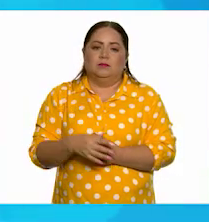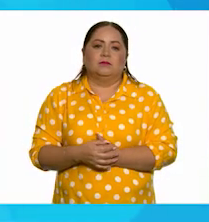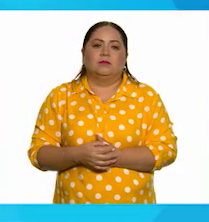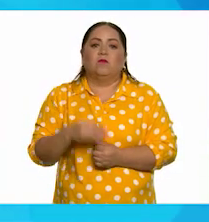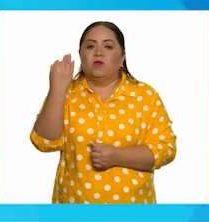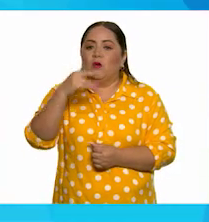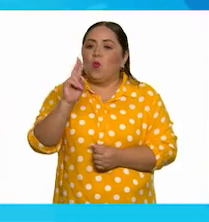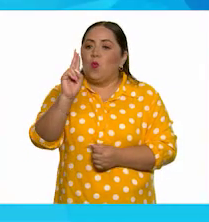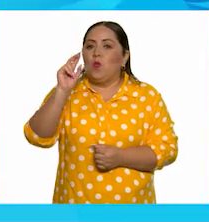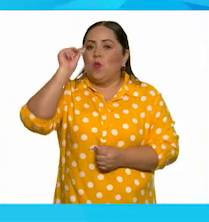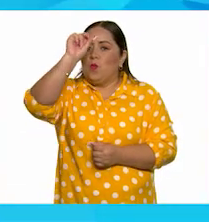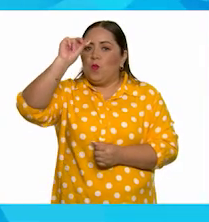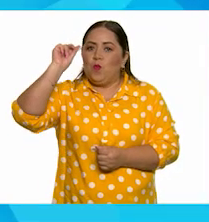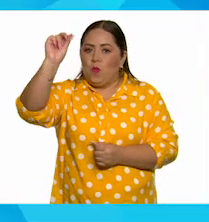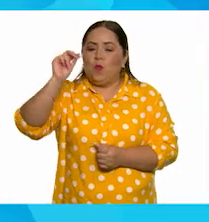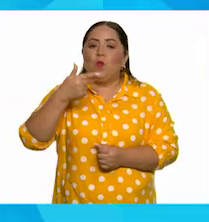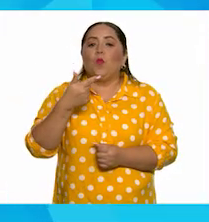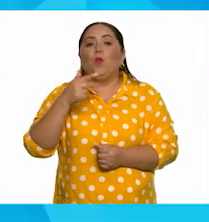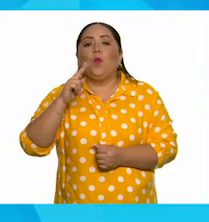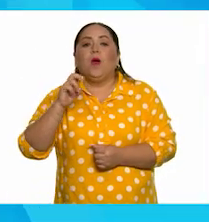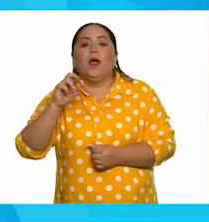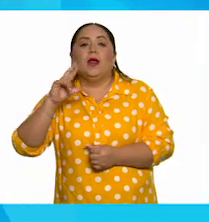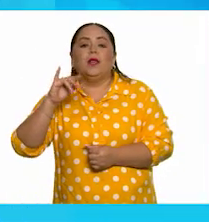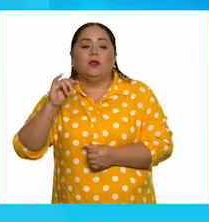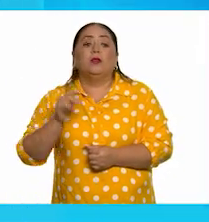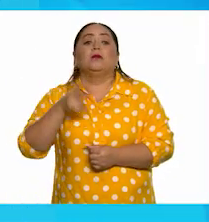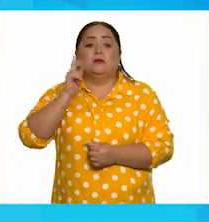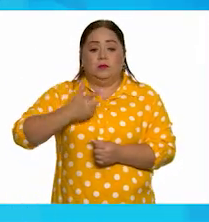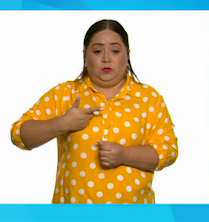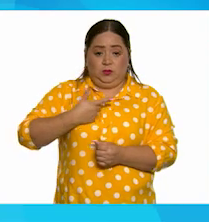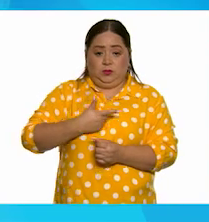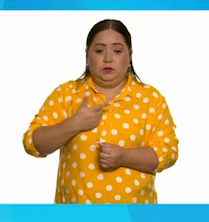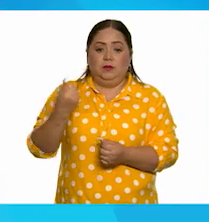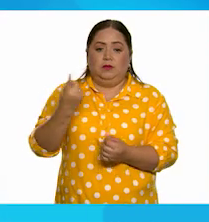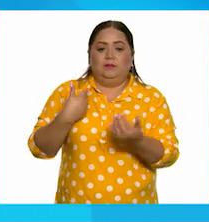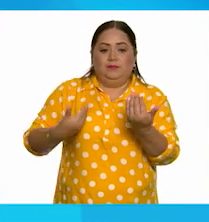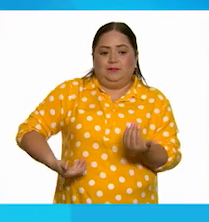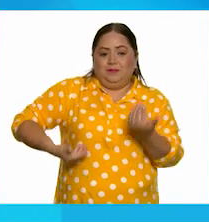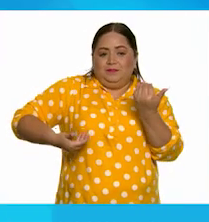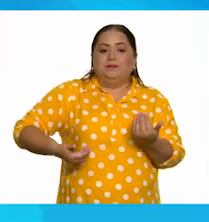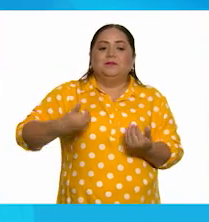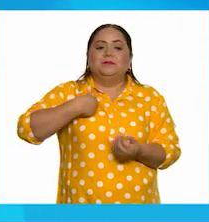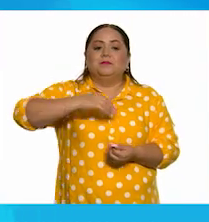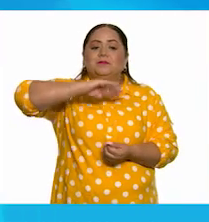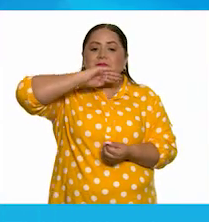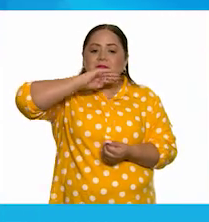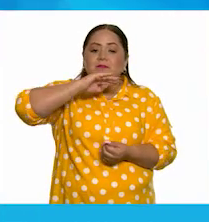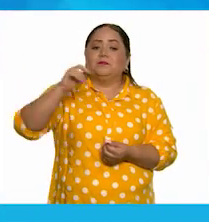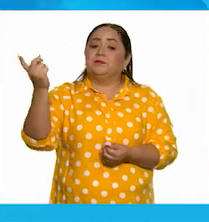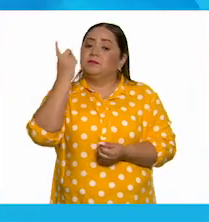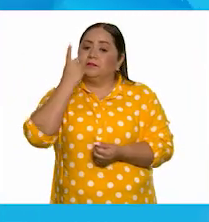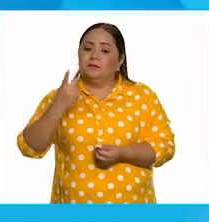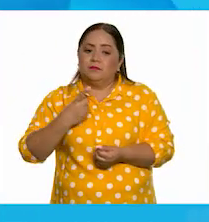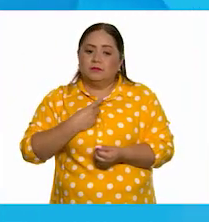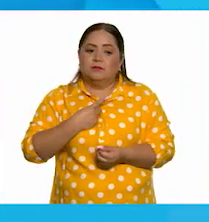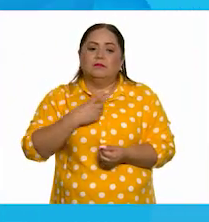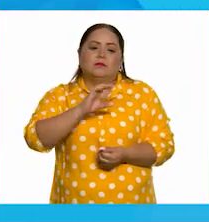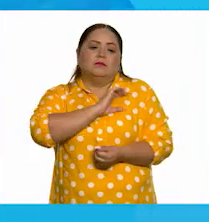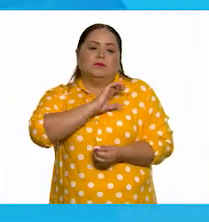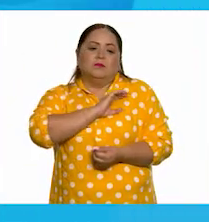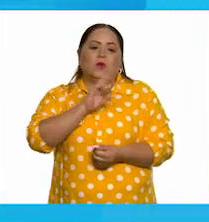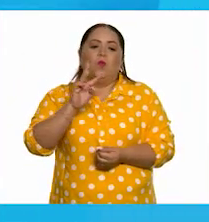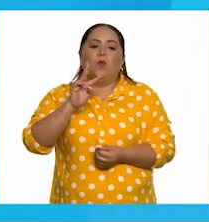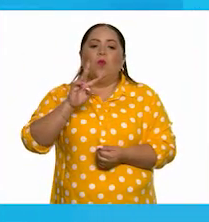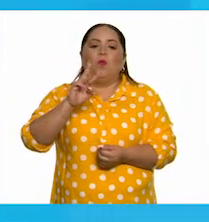Ajá, guerito, mire. Guerito. Me gustaba que me cargara mi mamá. Me decían de cariño,